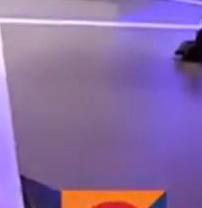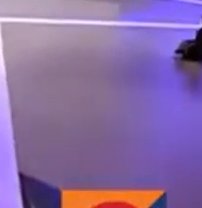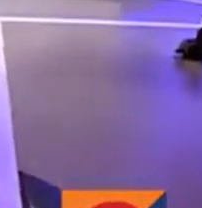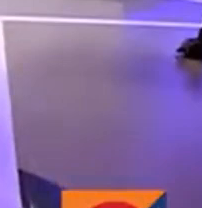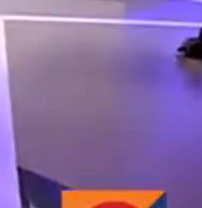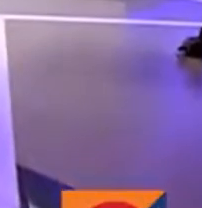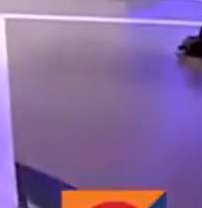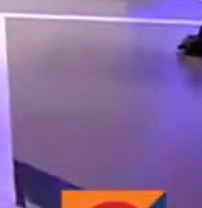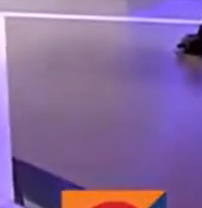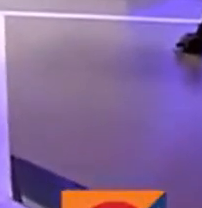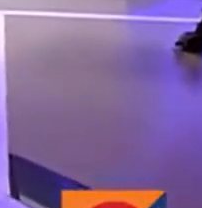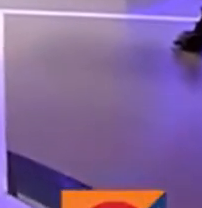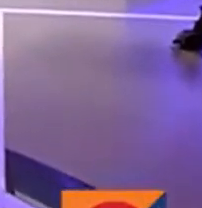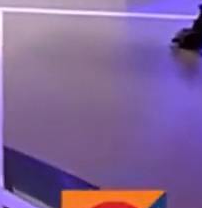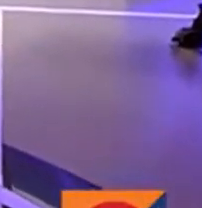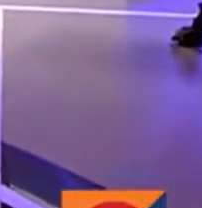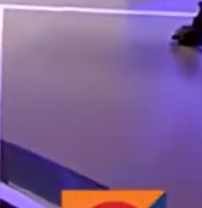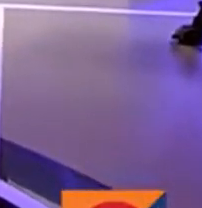Feliz noche.